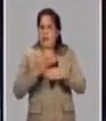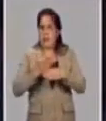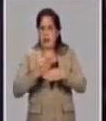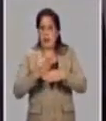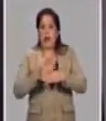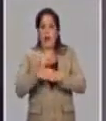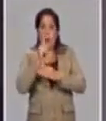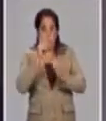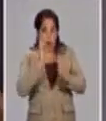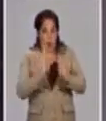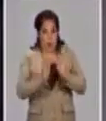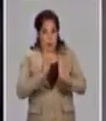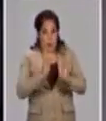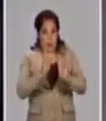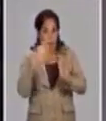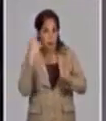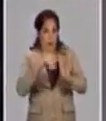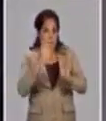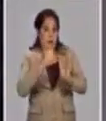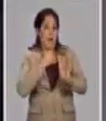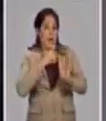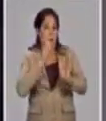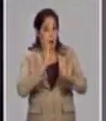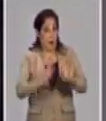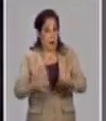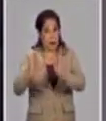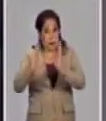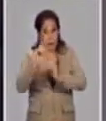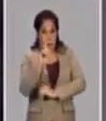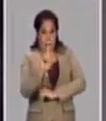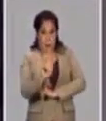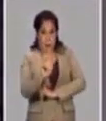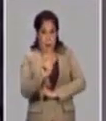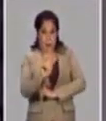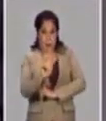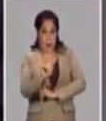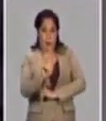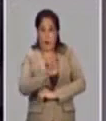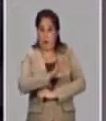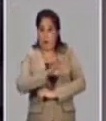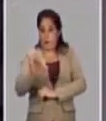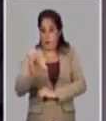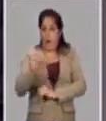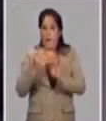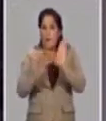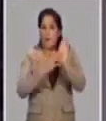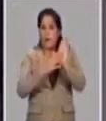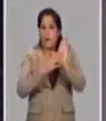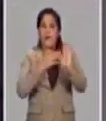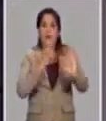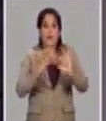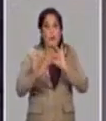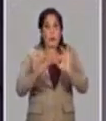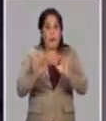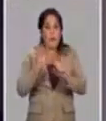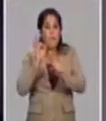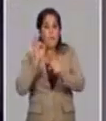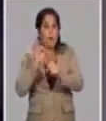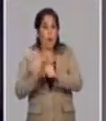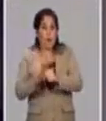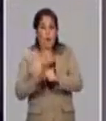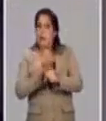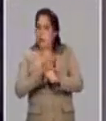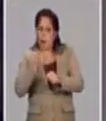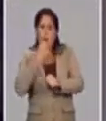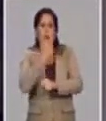quiere decir? Una fase de ensayo clínico, por ejemplo, la fase 1. Uno, una vez que tiene las evidencias de seguridad y las